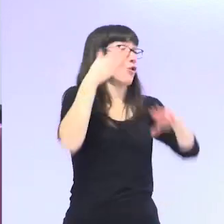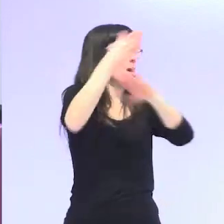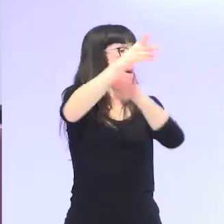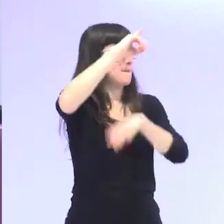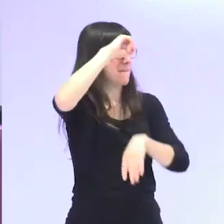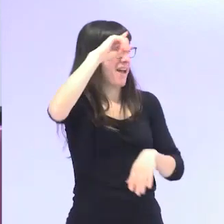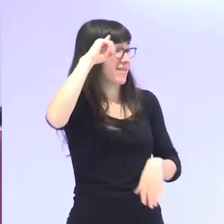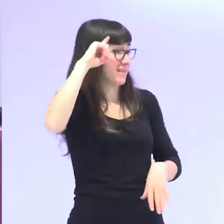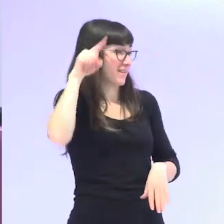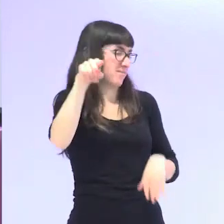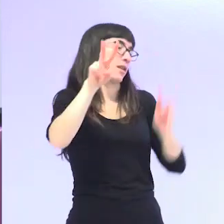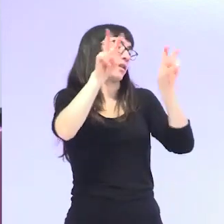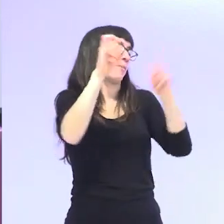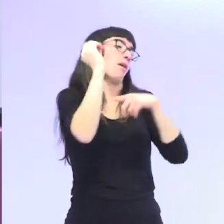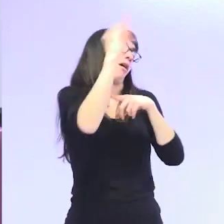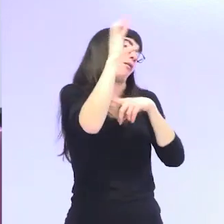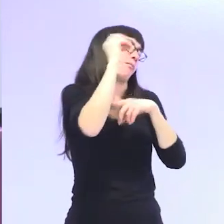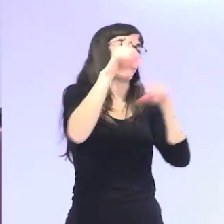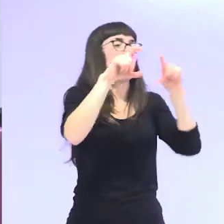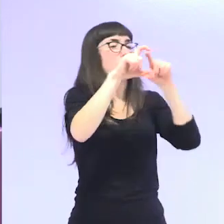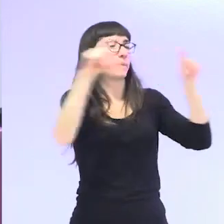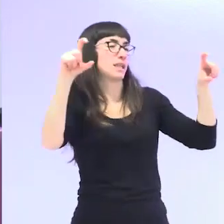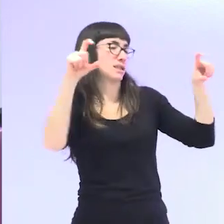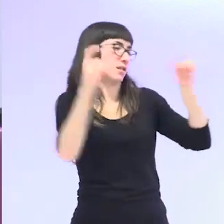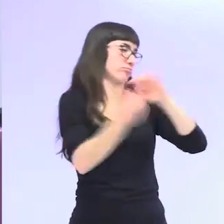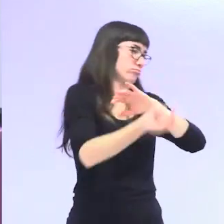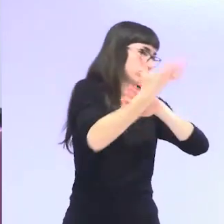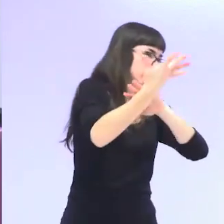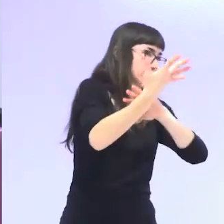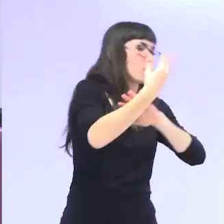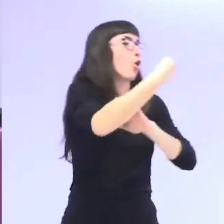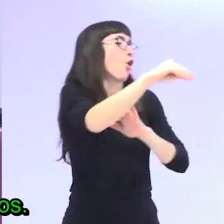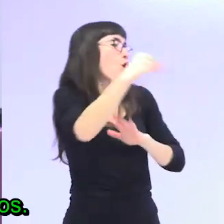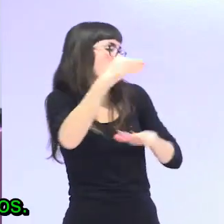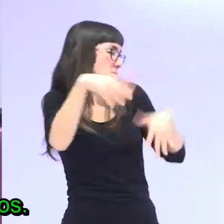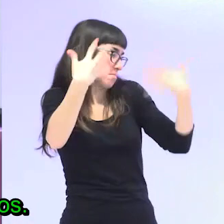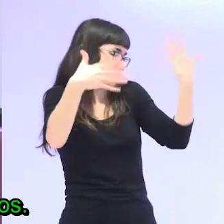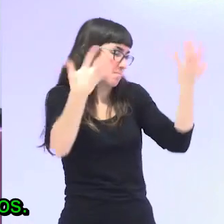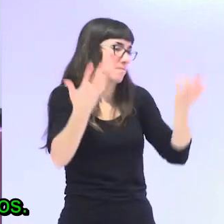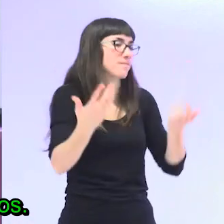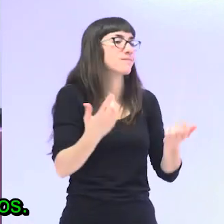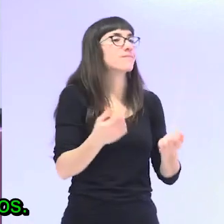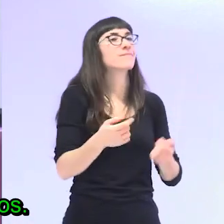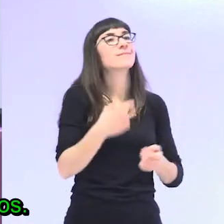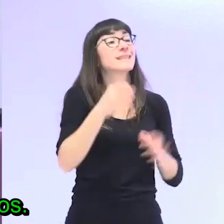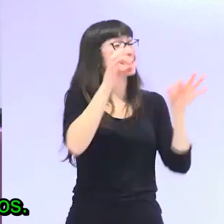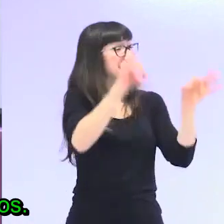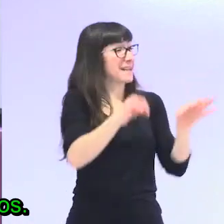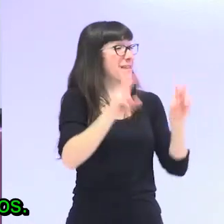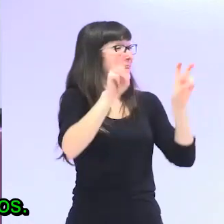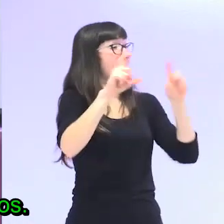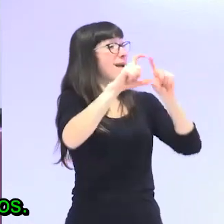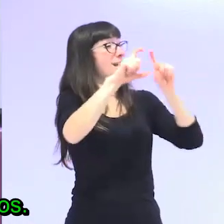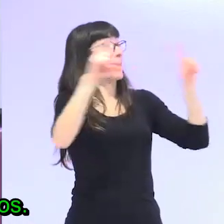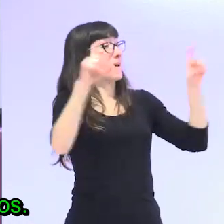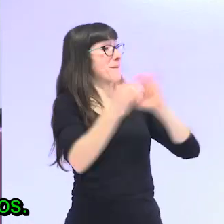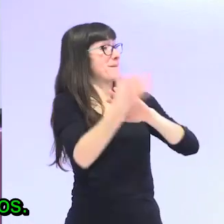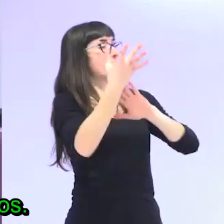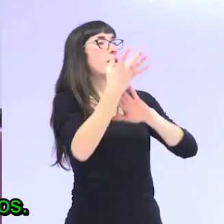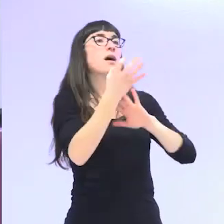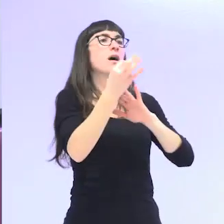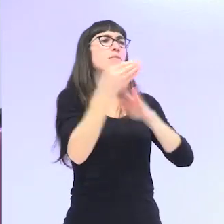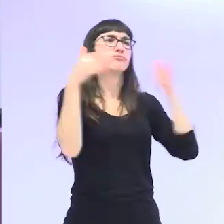los emprendedores ¿no? de hacer trabajo con emprendimiento y claro parece que los emprendedores y emprendedoras solo pueden tener 25